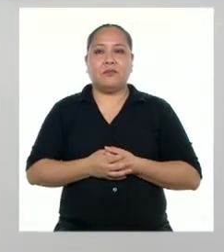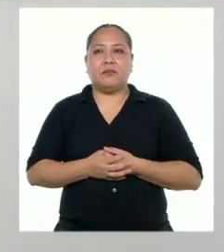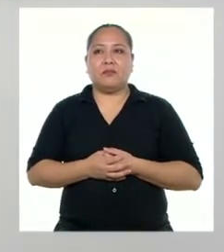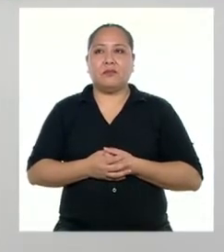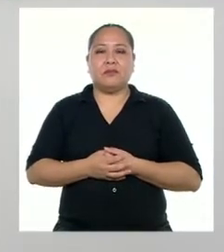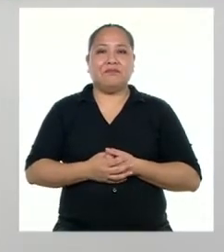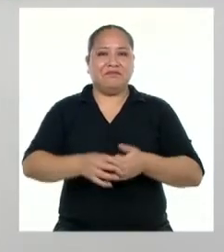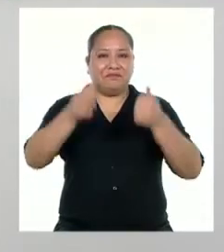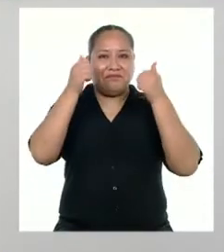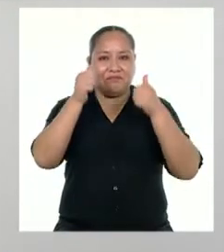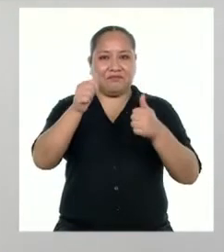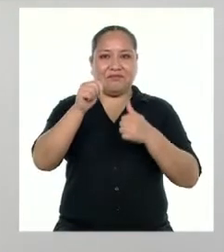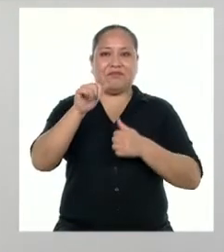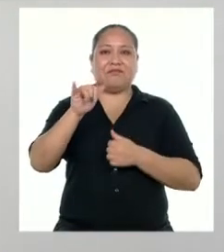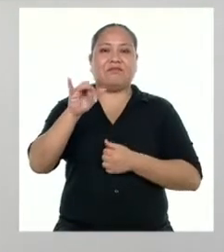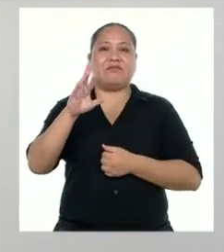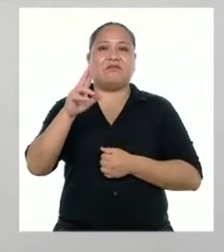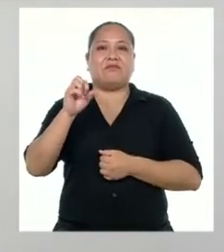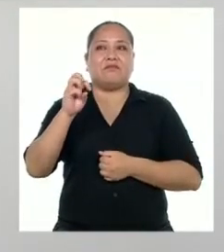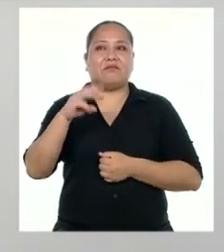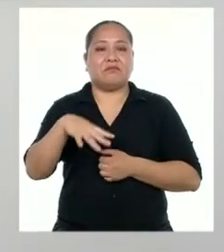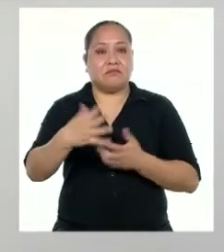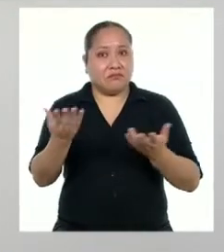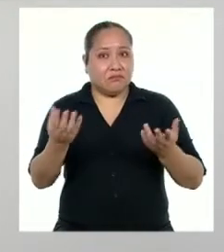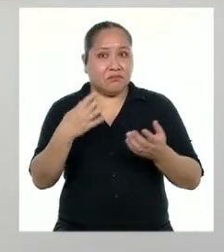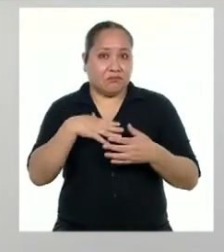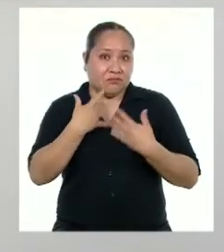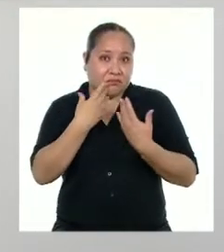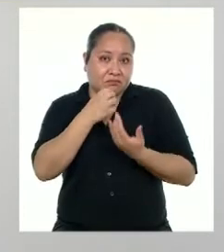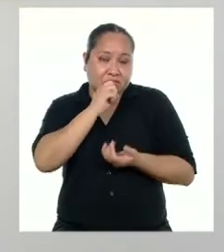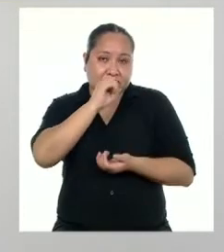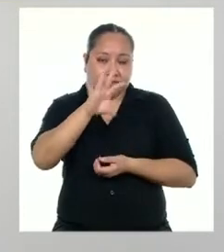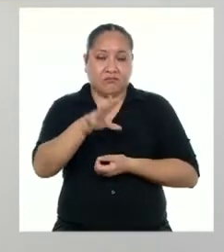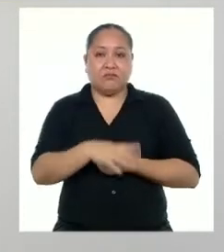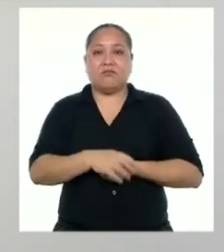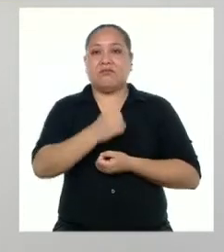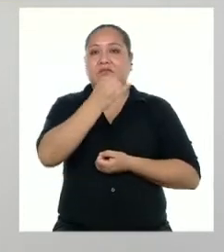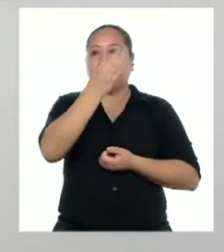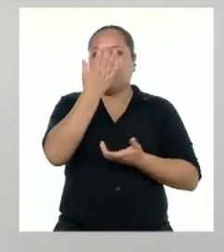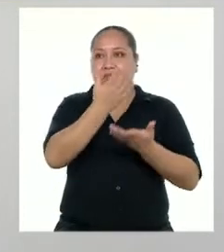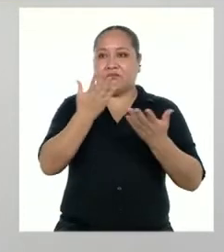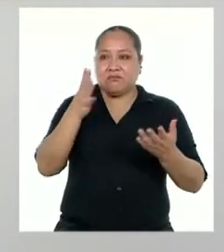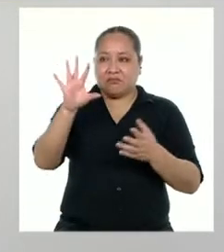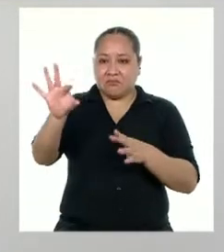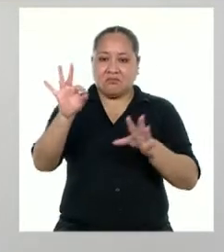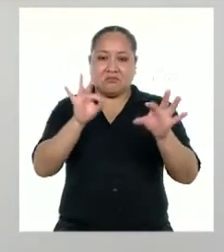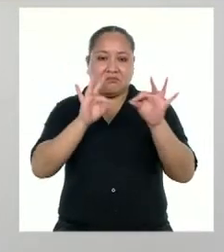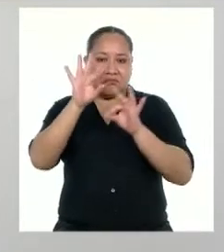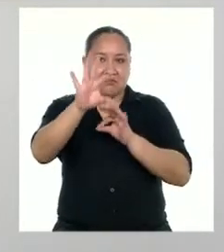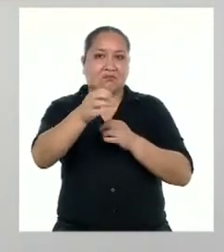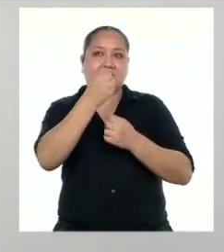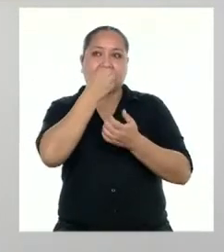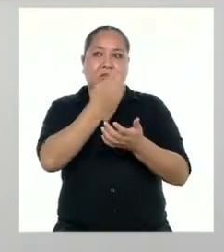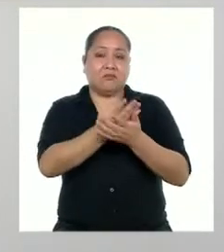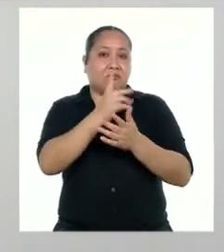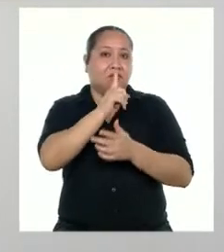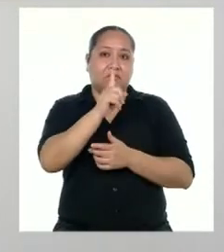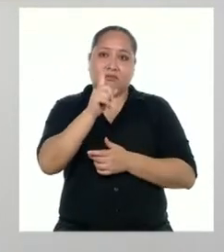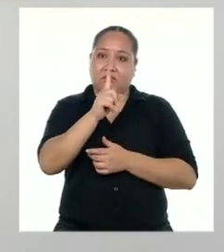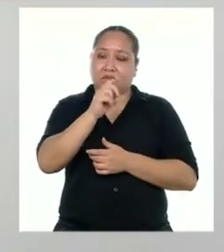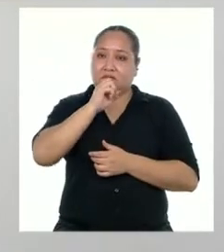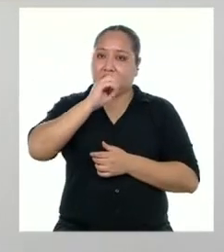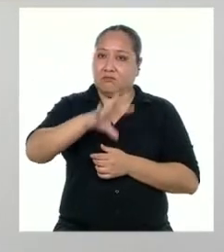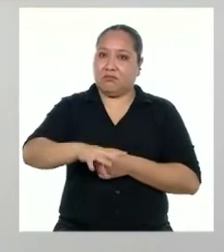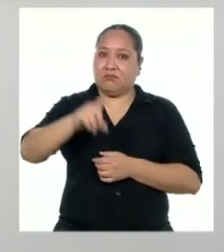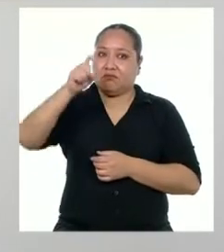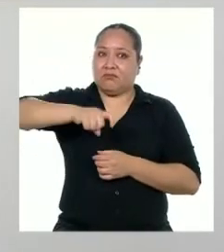Genial, Yaremis. Entonces, podemos decir que hay algunas acciones por rescatar. Ojo, no digo que sea